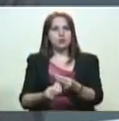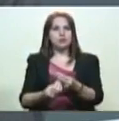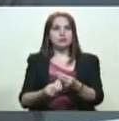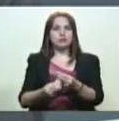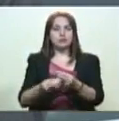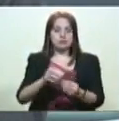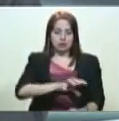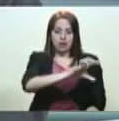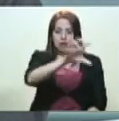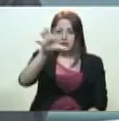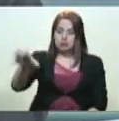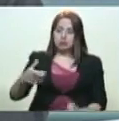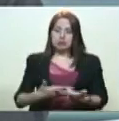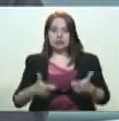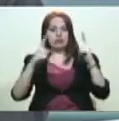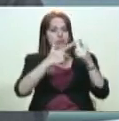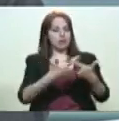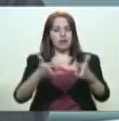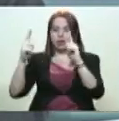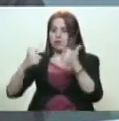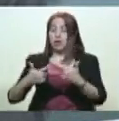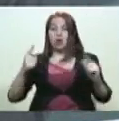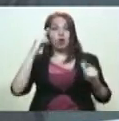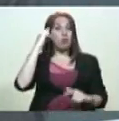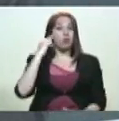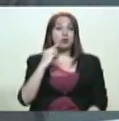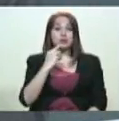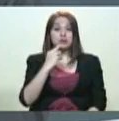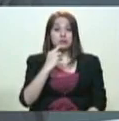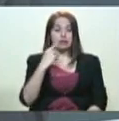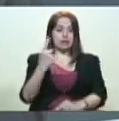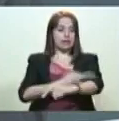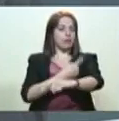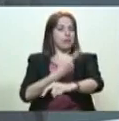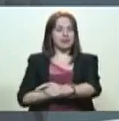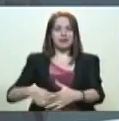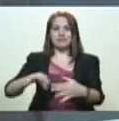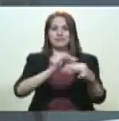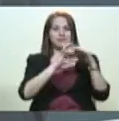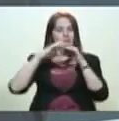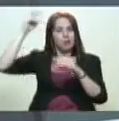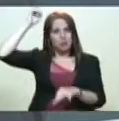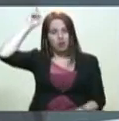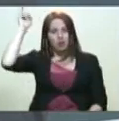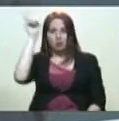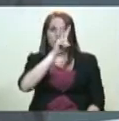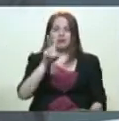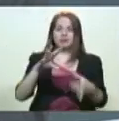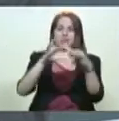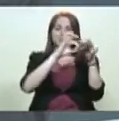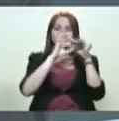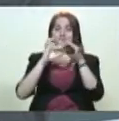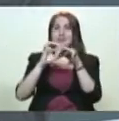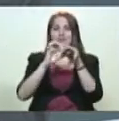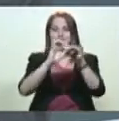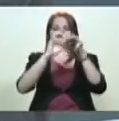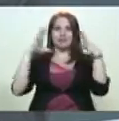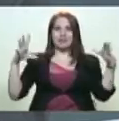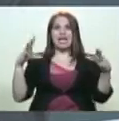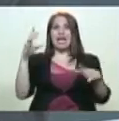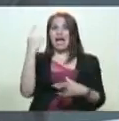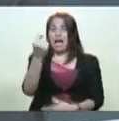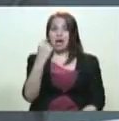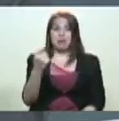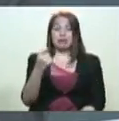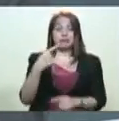fueron liberadas por el libertador Simón Bolívar. La hermandad entre los peruanos y venezolanos no se retirará jamás. Ahora, que haya, digamos, por